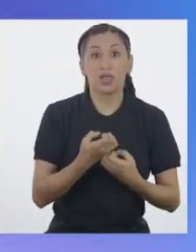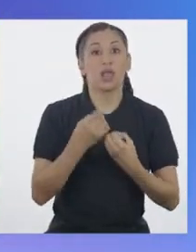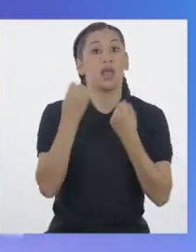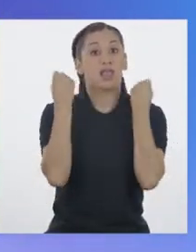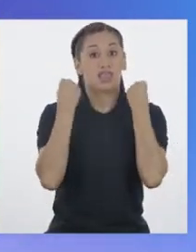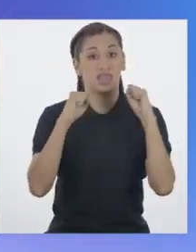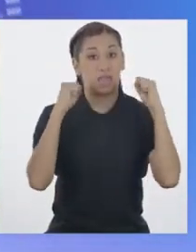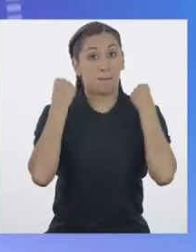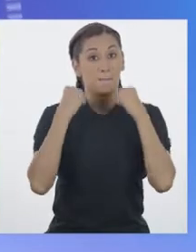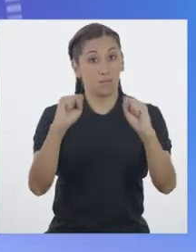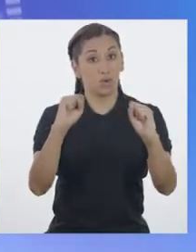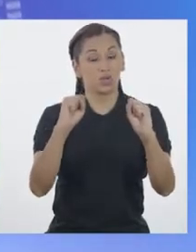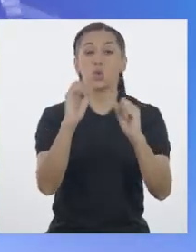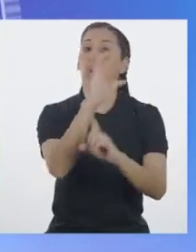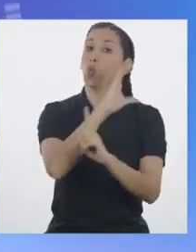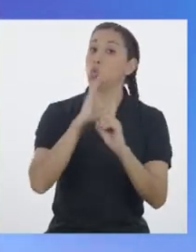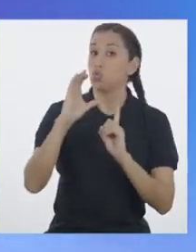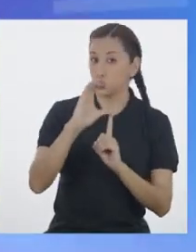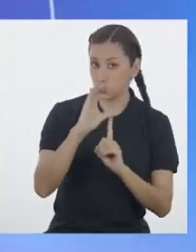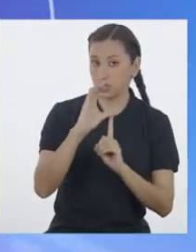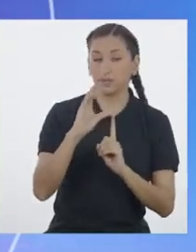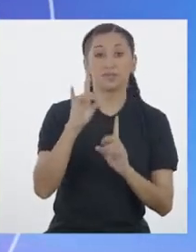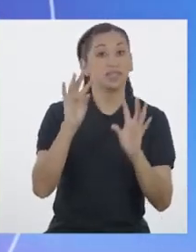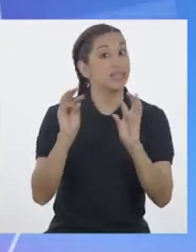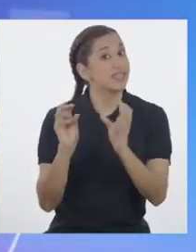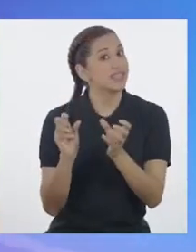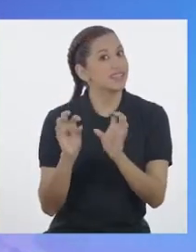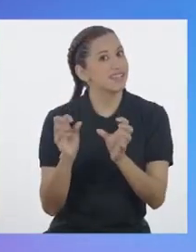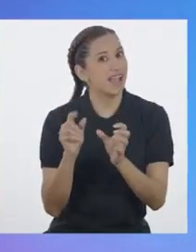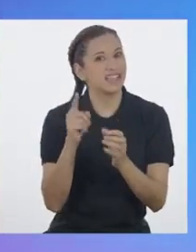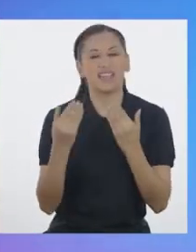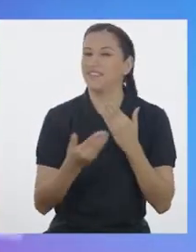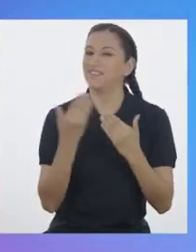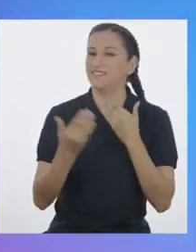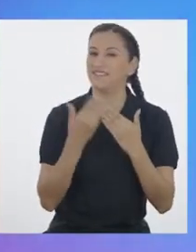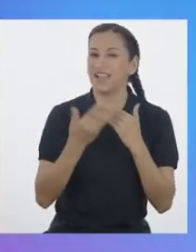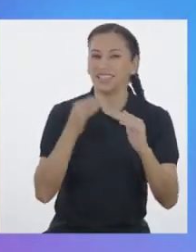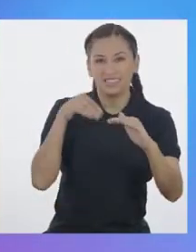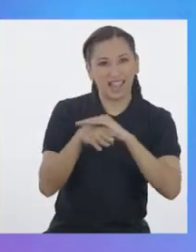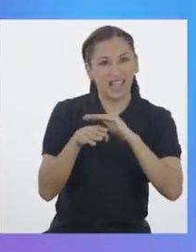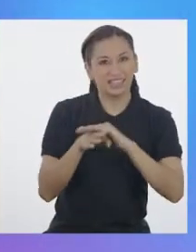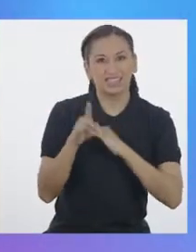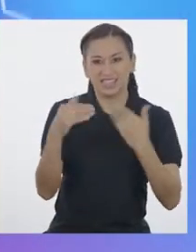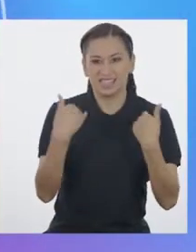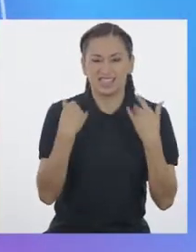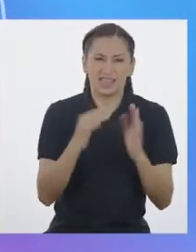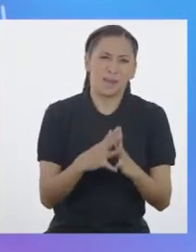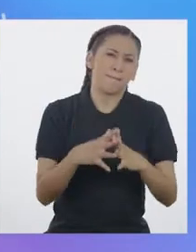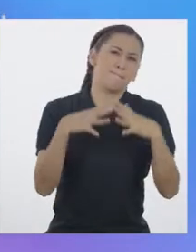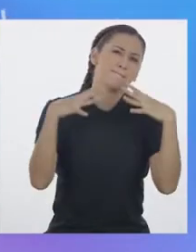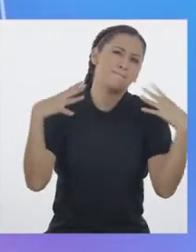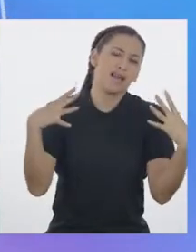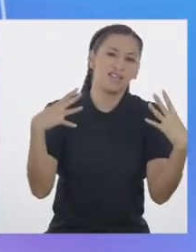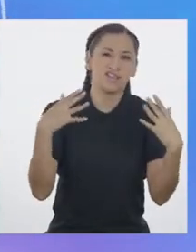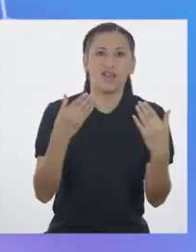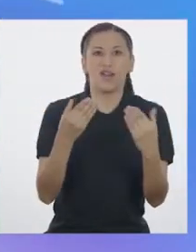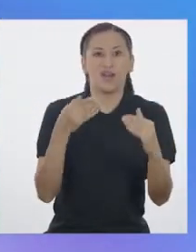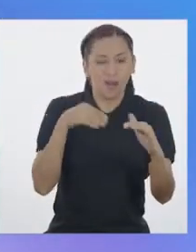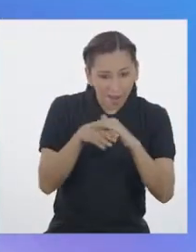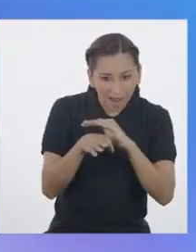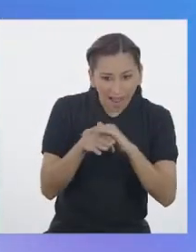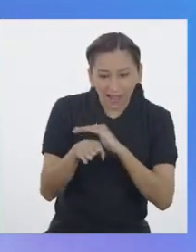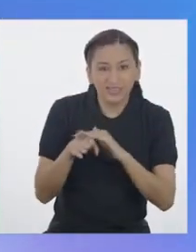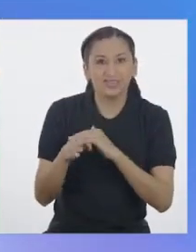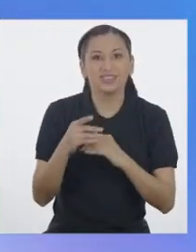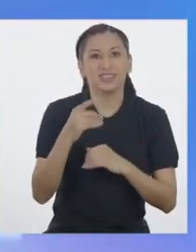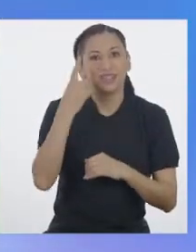y cultura, etc. La radio es de fácil acceso y tiene mayor alcance